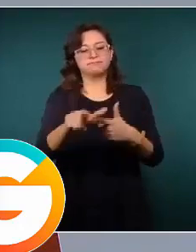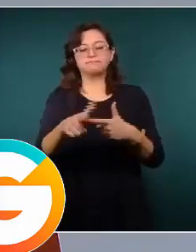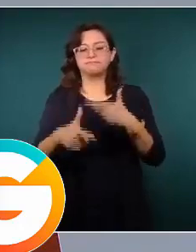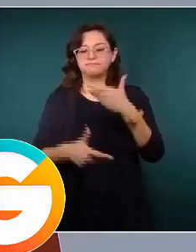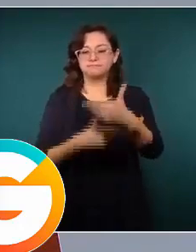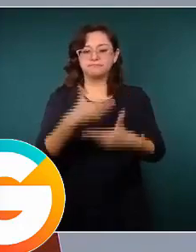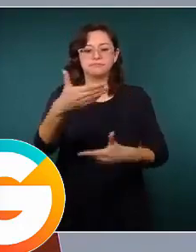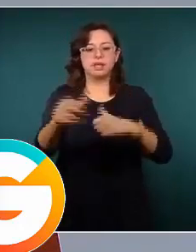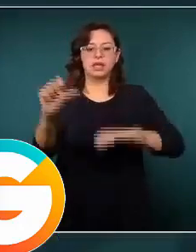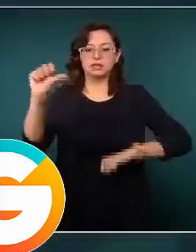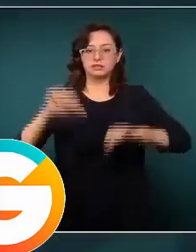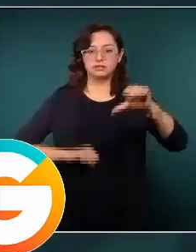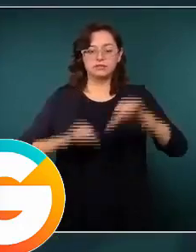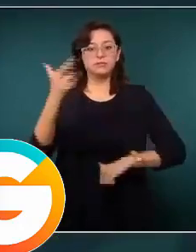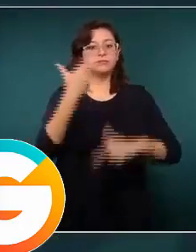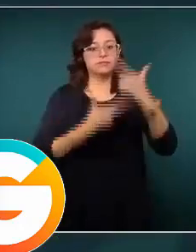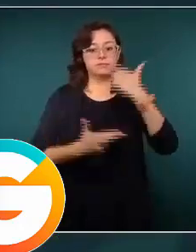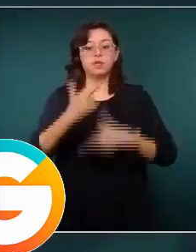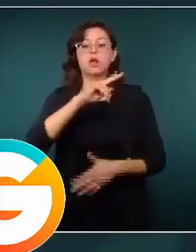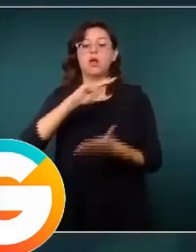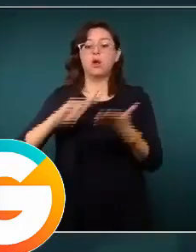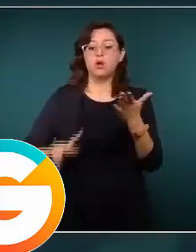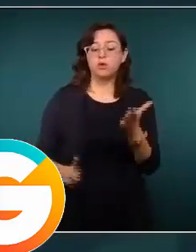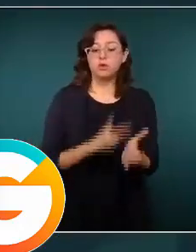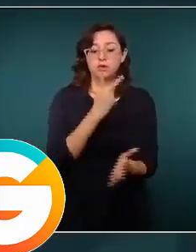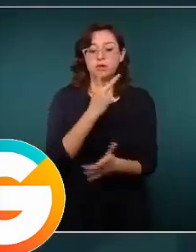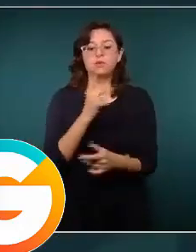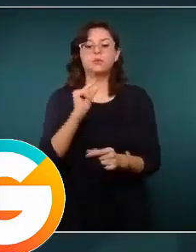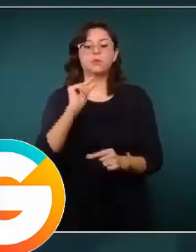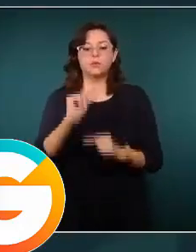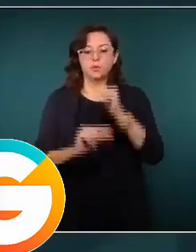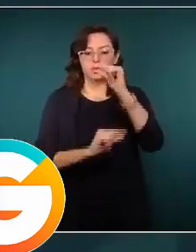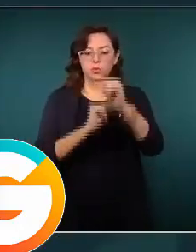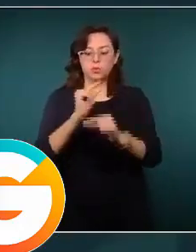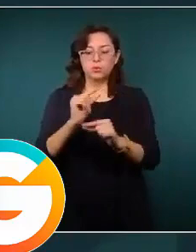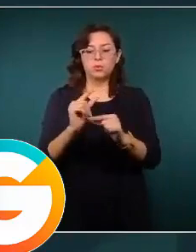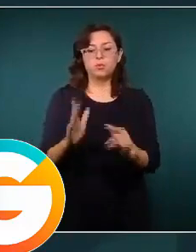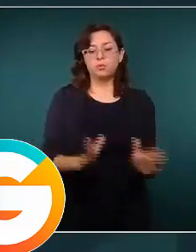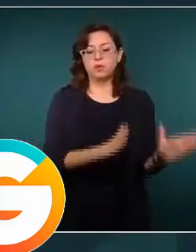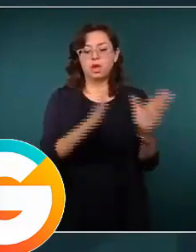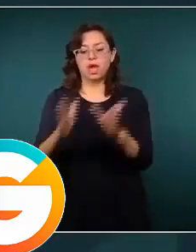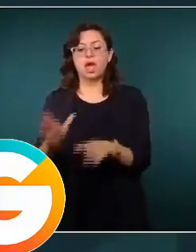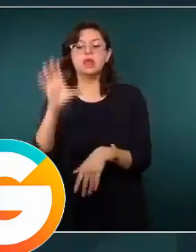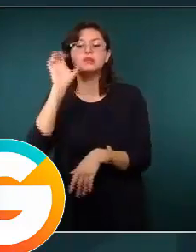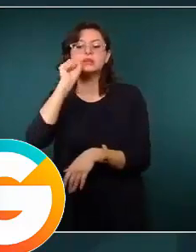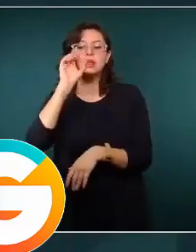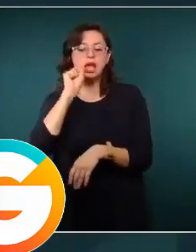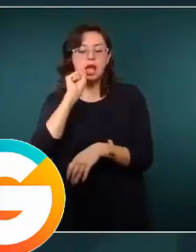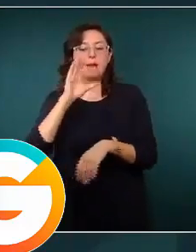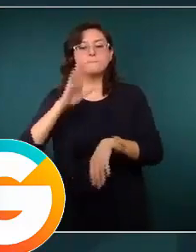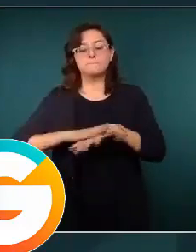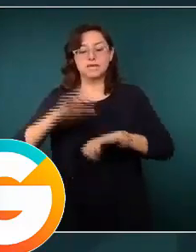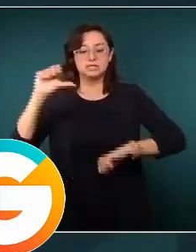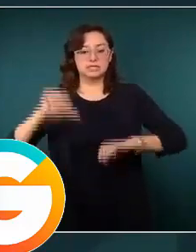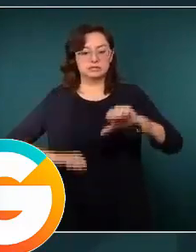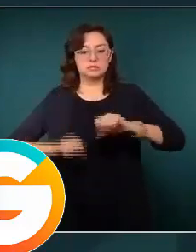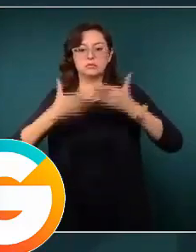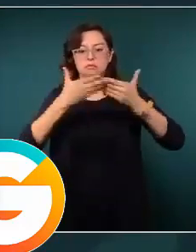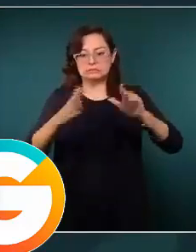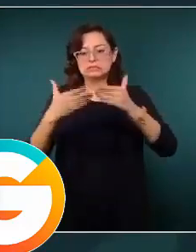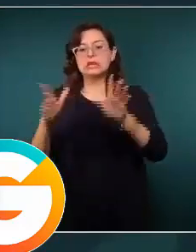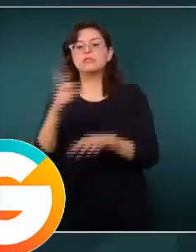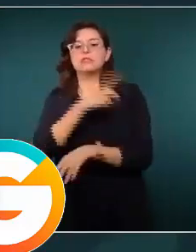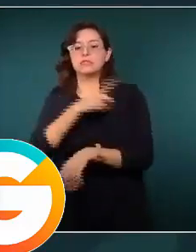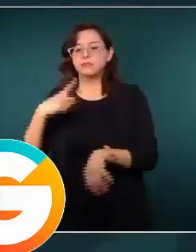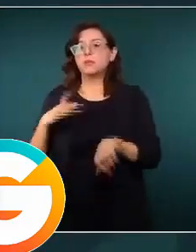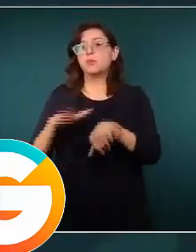actividades en donde además se han incorporado más actividades a la fase de naranja pensando en la economía familiar en donde